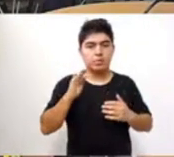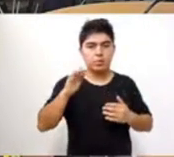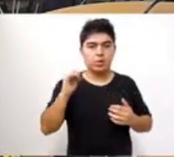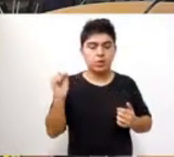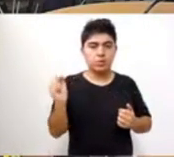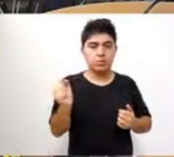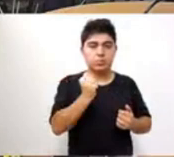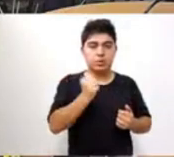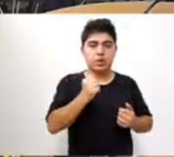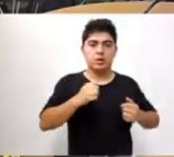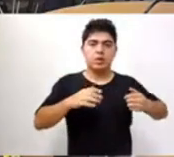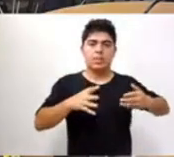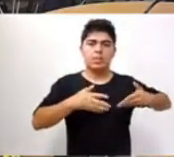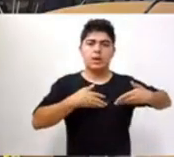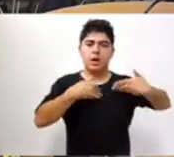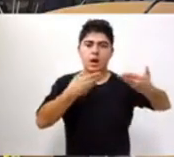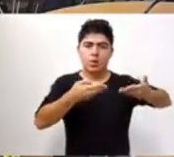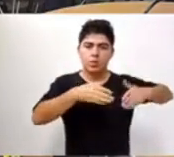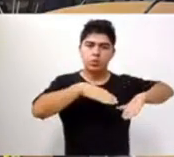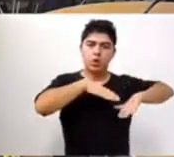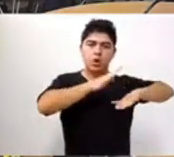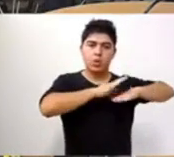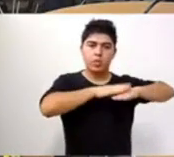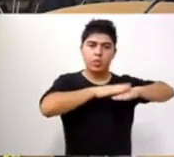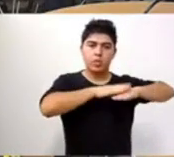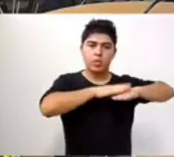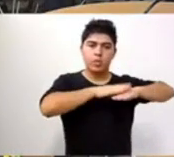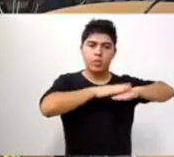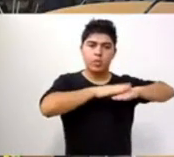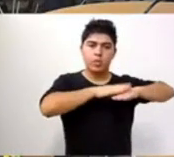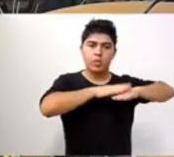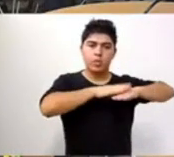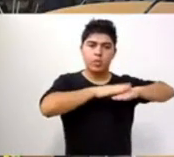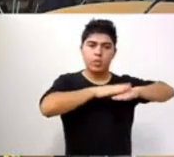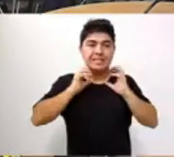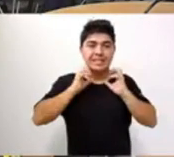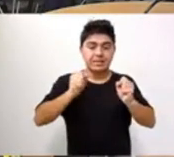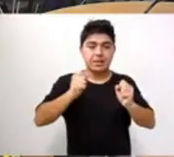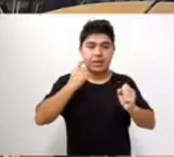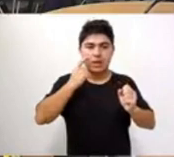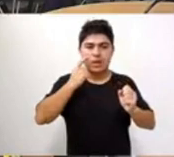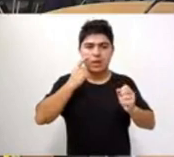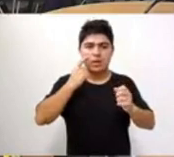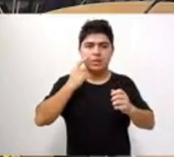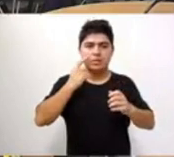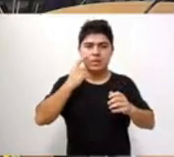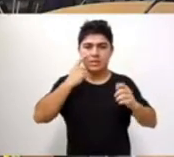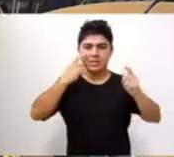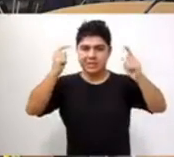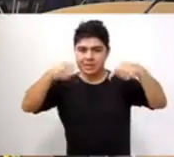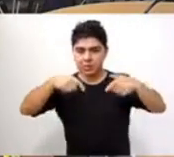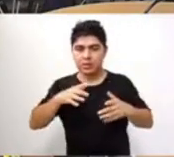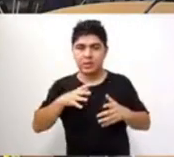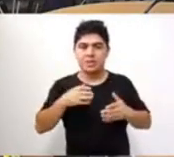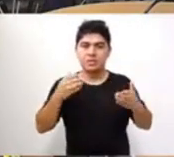predisposición y el compromiso que puso desde un primer momento la Secretaria de Relaciones Institucionales de la Municipalidad Local y